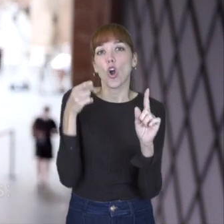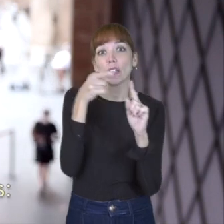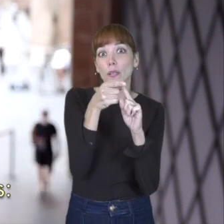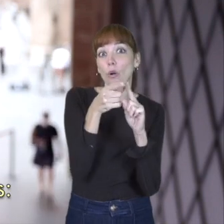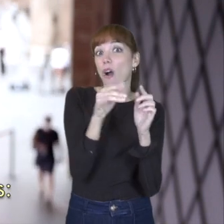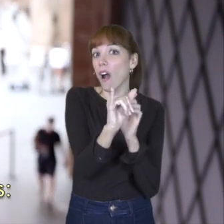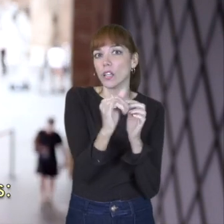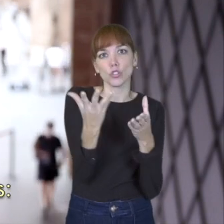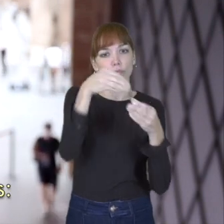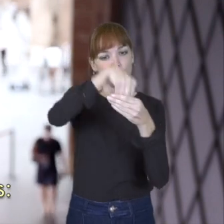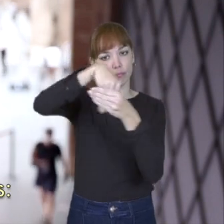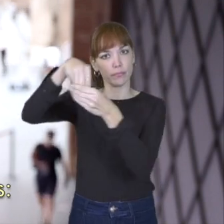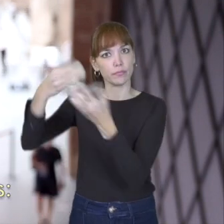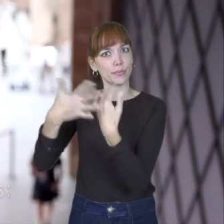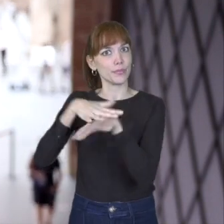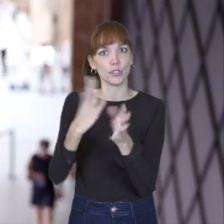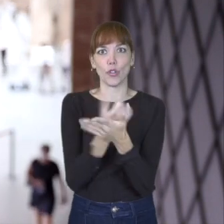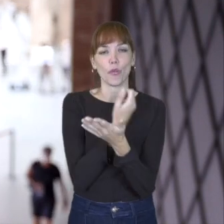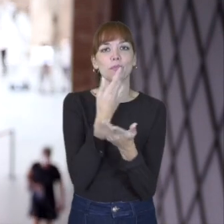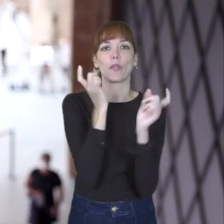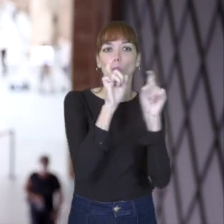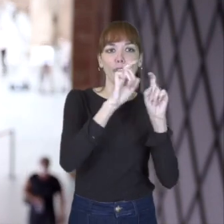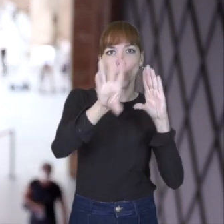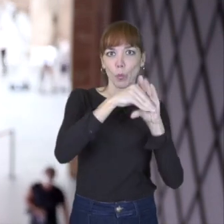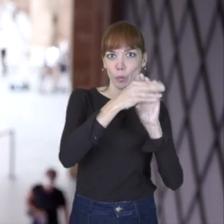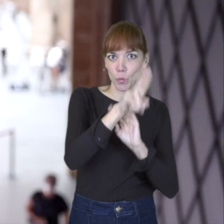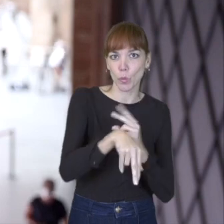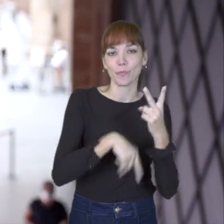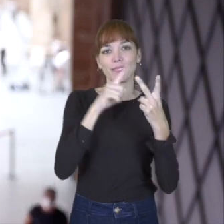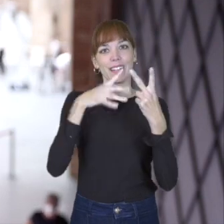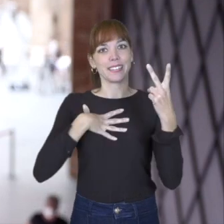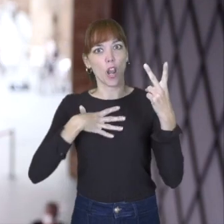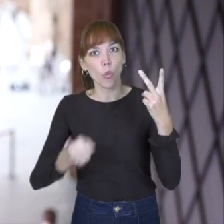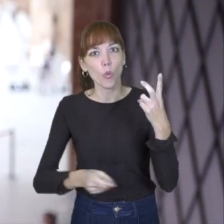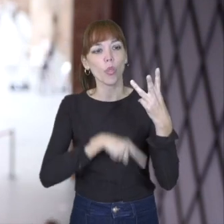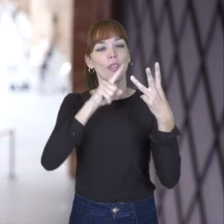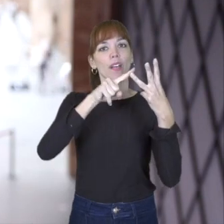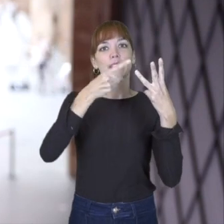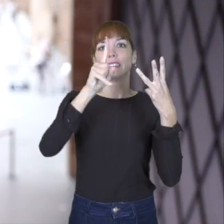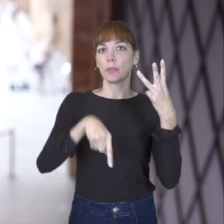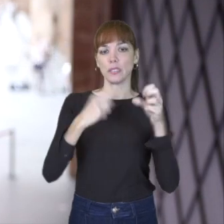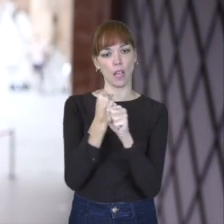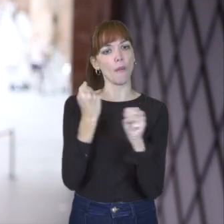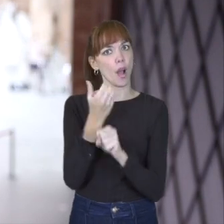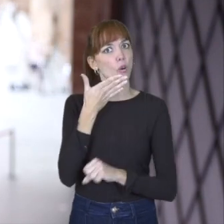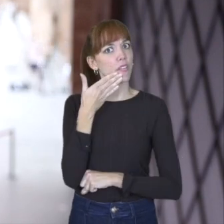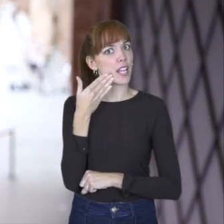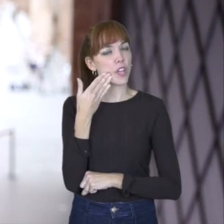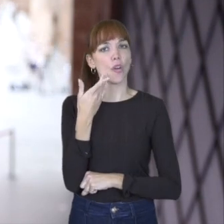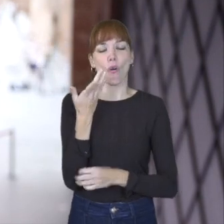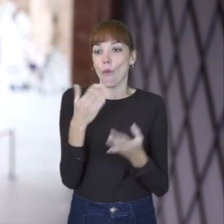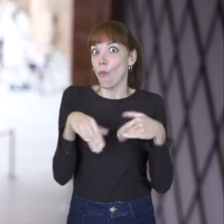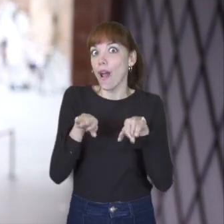todos los Objetivos de Desarrollo Sostenible. En la educación inclusiva, en la salud, en el trabajo digno,